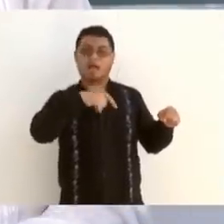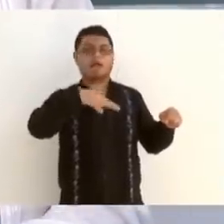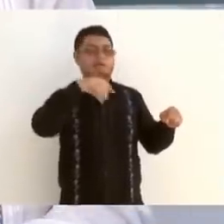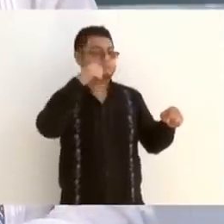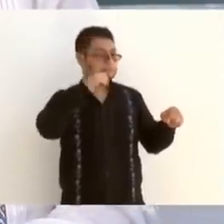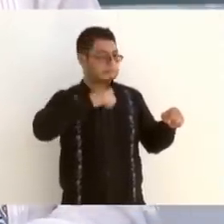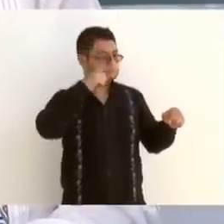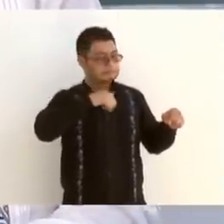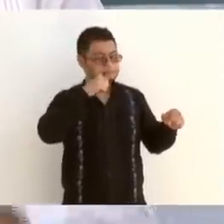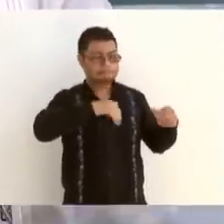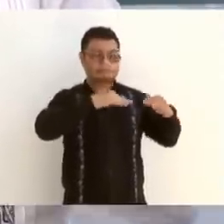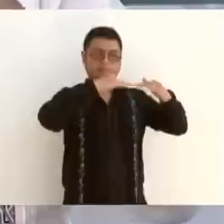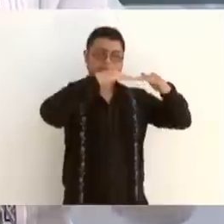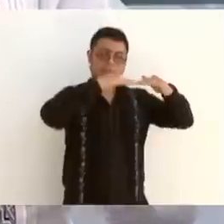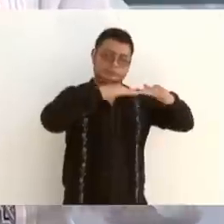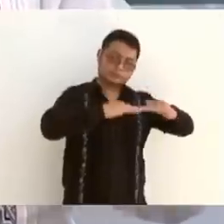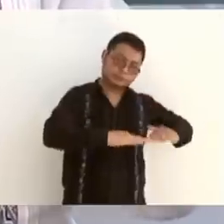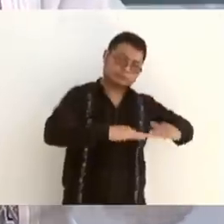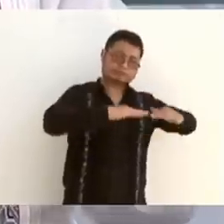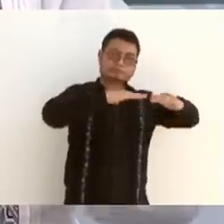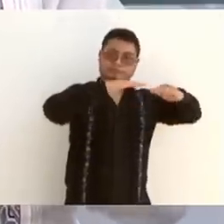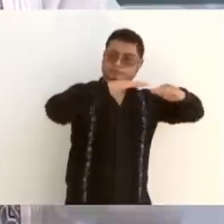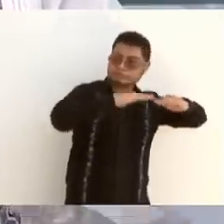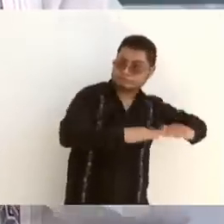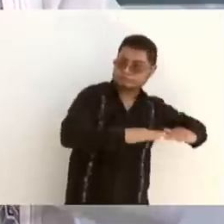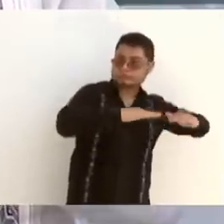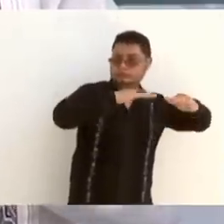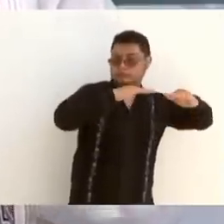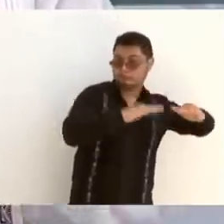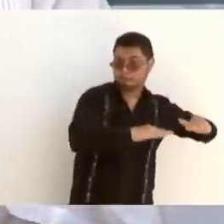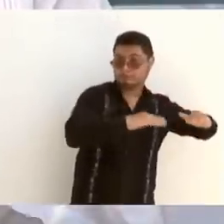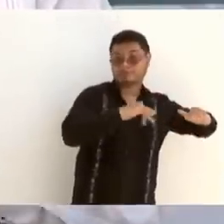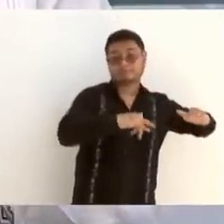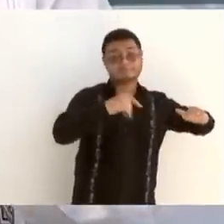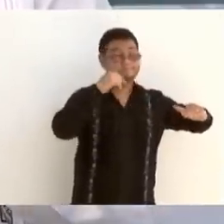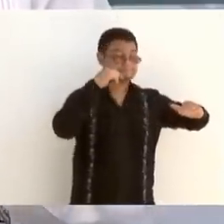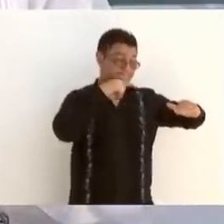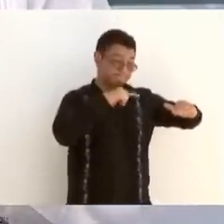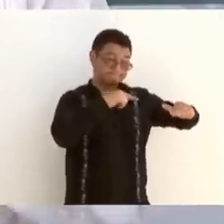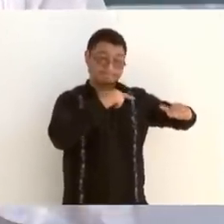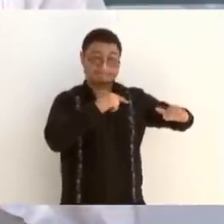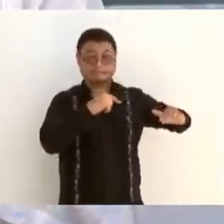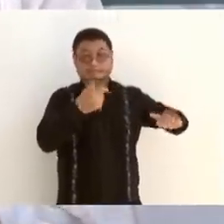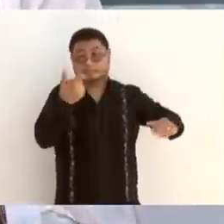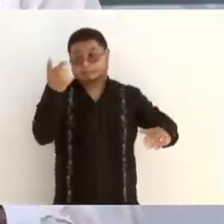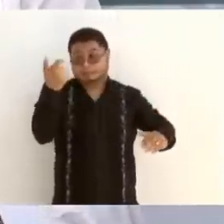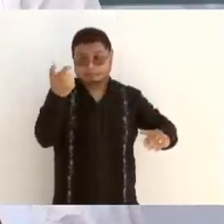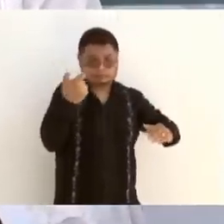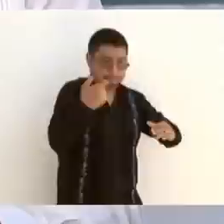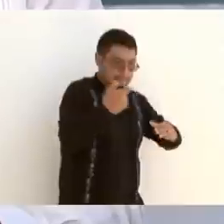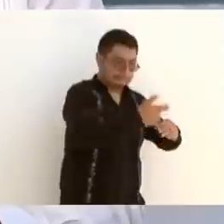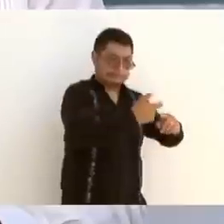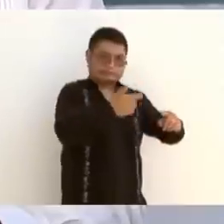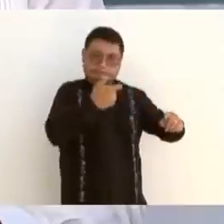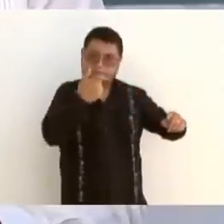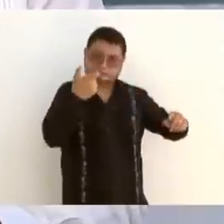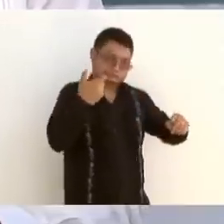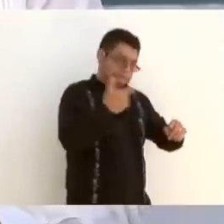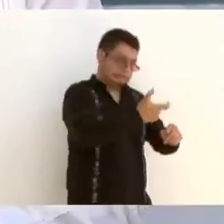y se tenía que estar contemplando mantener